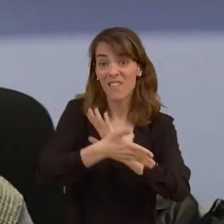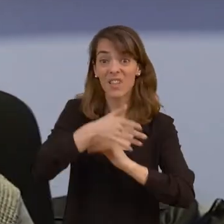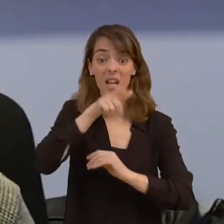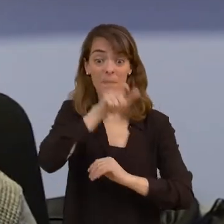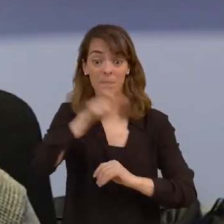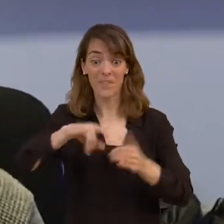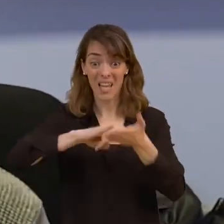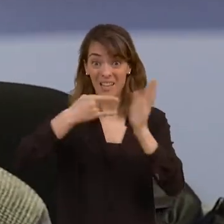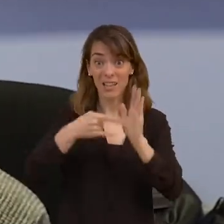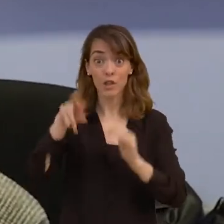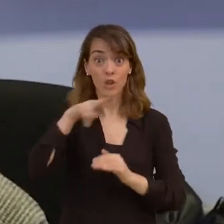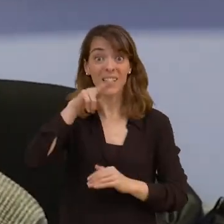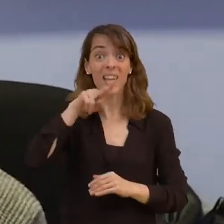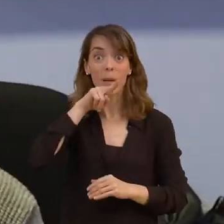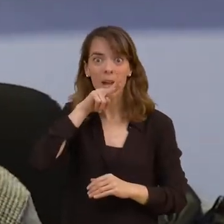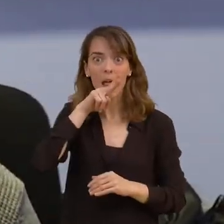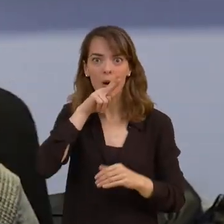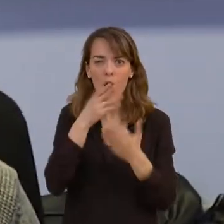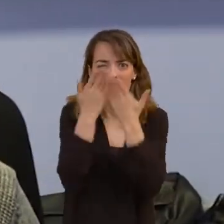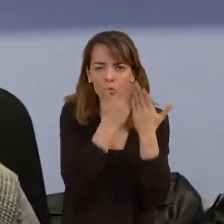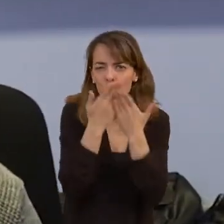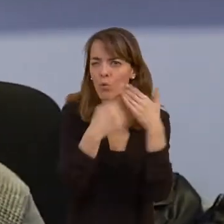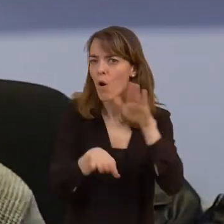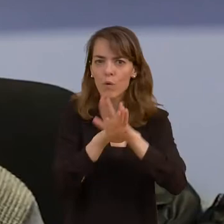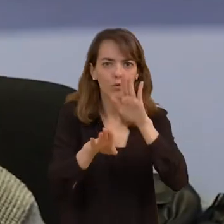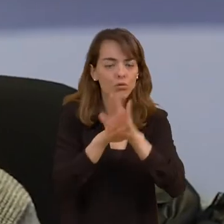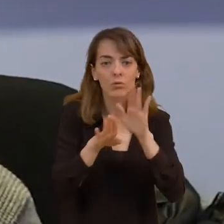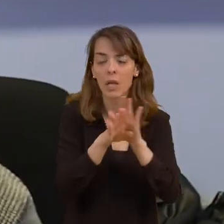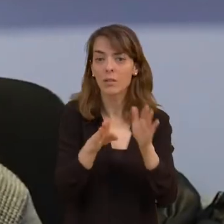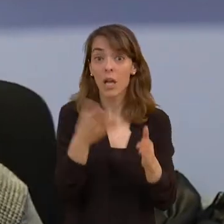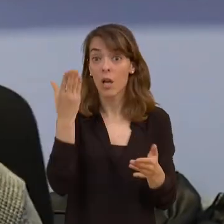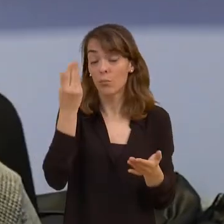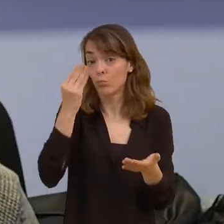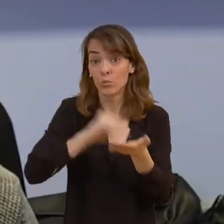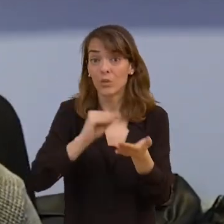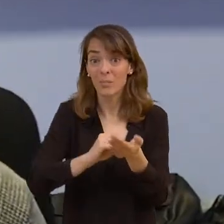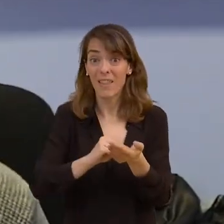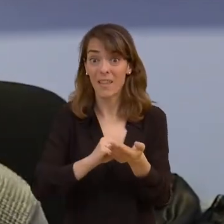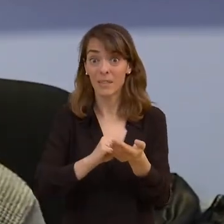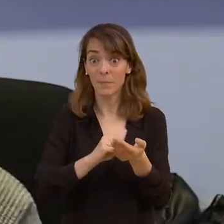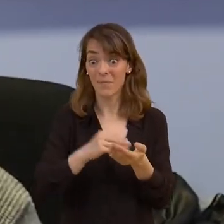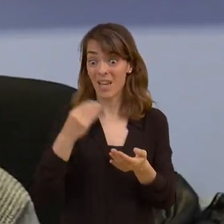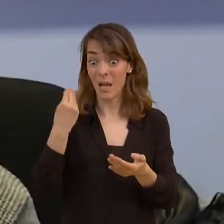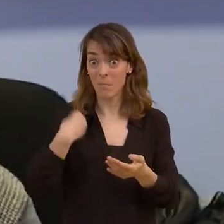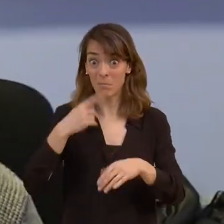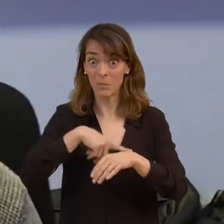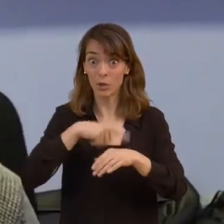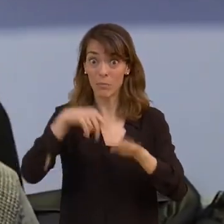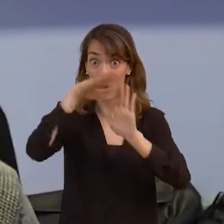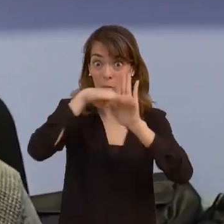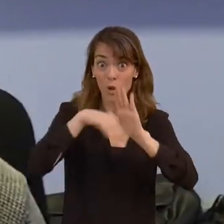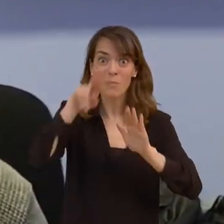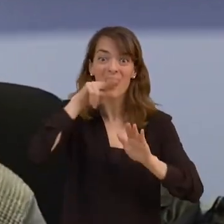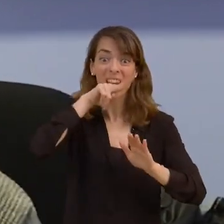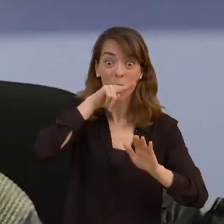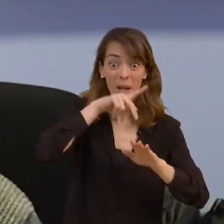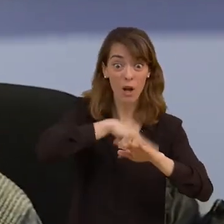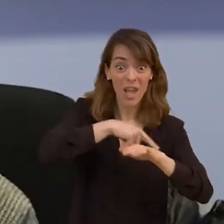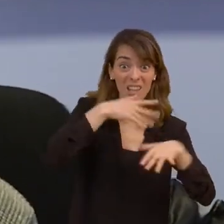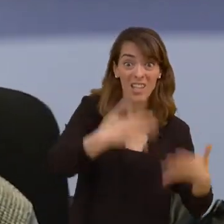por parte de los técnicos de rehablado que incluso tienen que buscar información y meter nuevos términos en directo